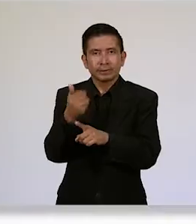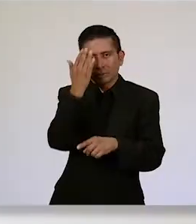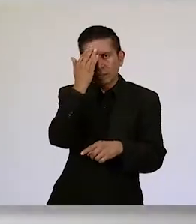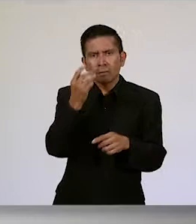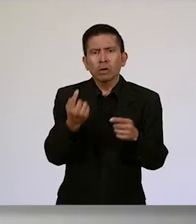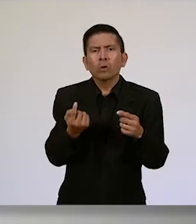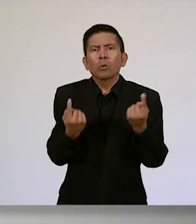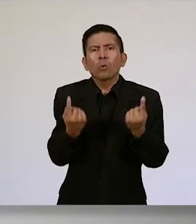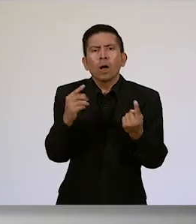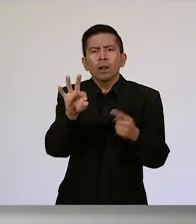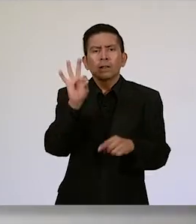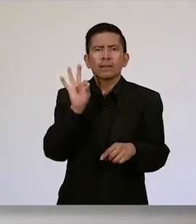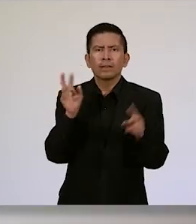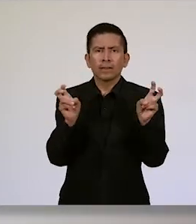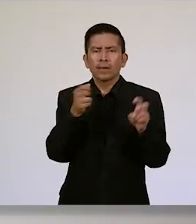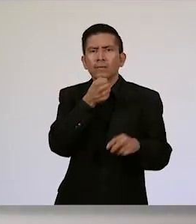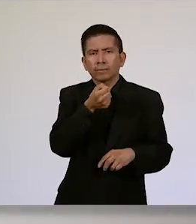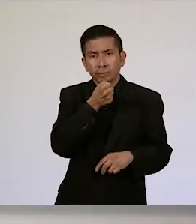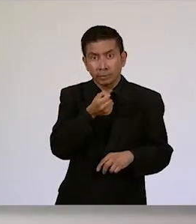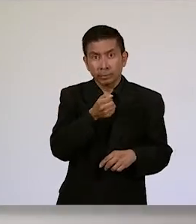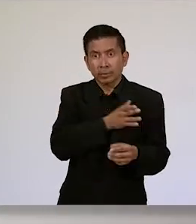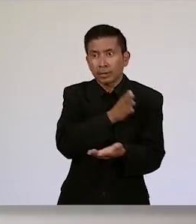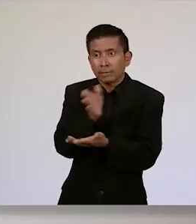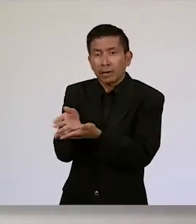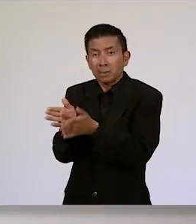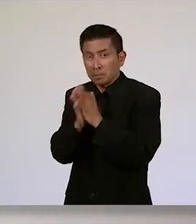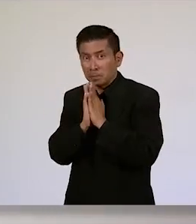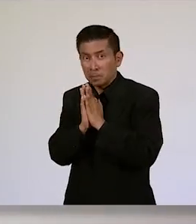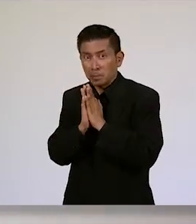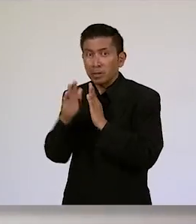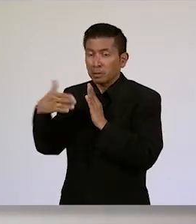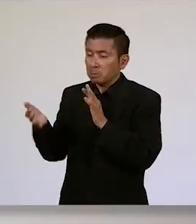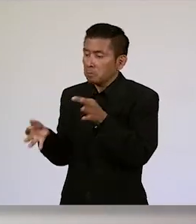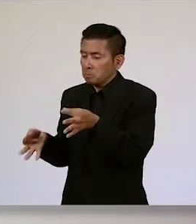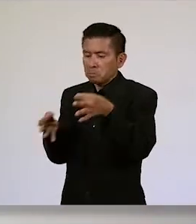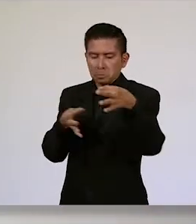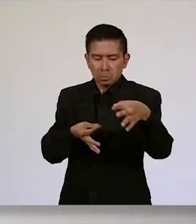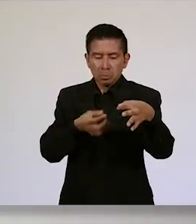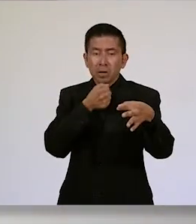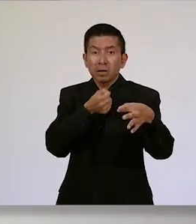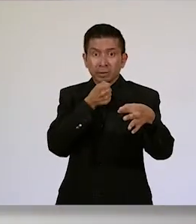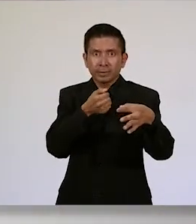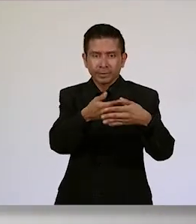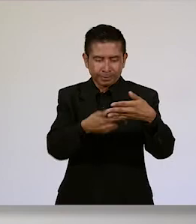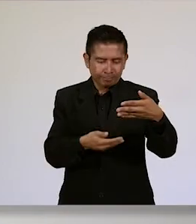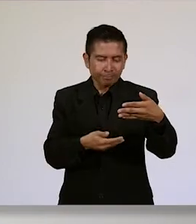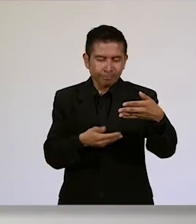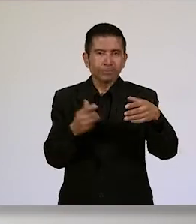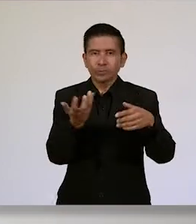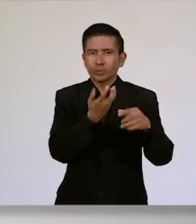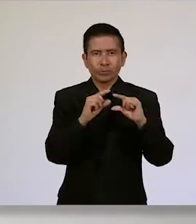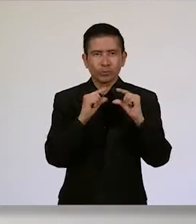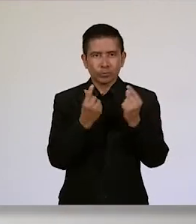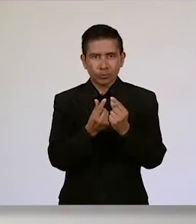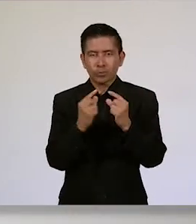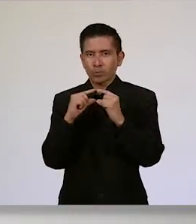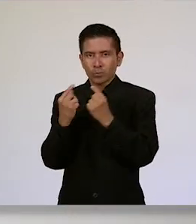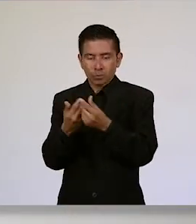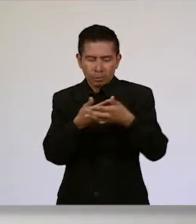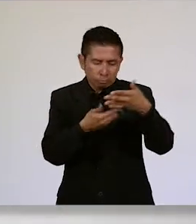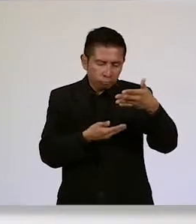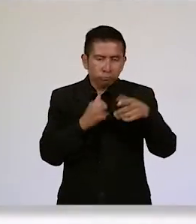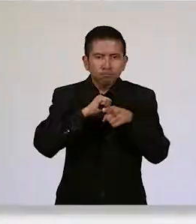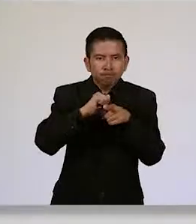información que se va a solicitar y una vez se obtiene la respuesta, los grupos llevan adelante